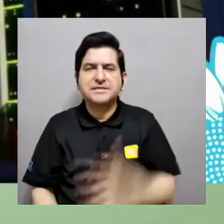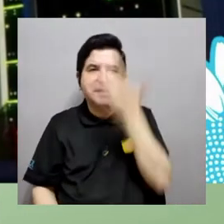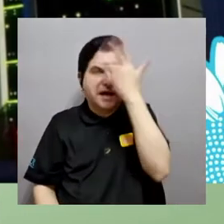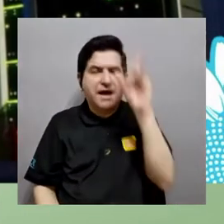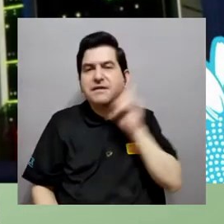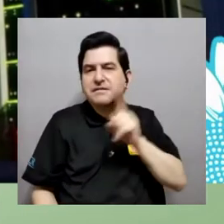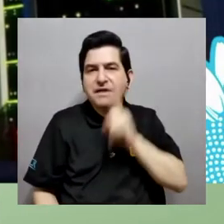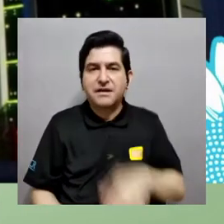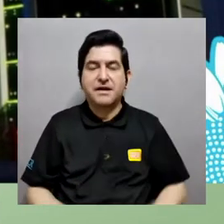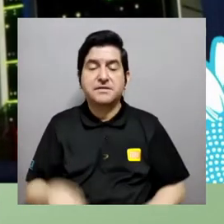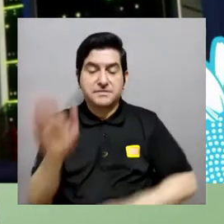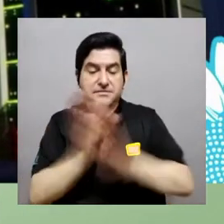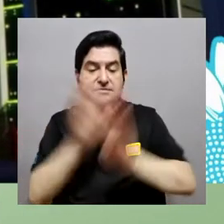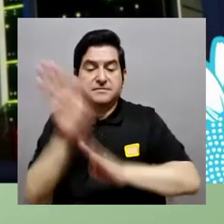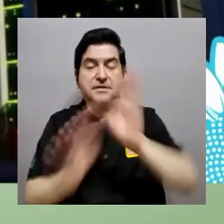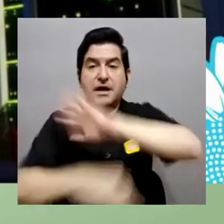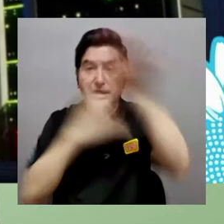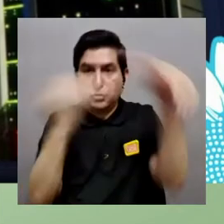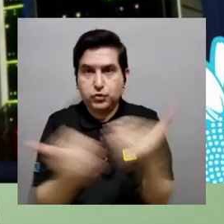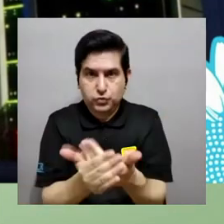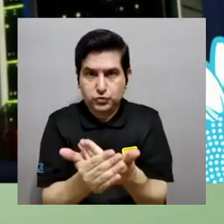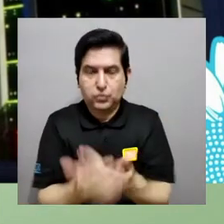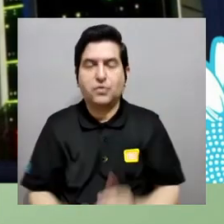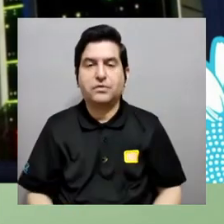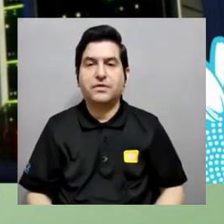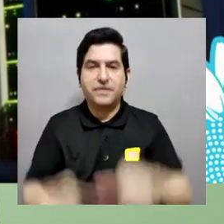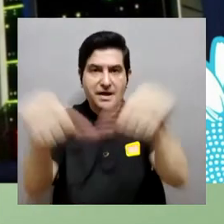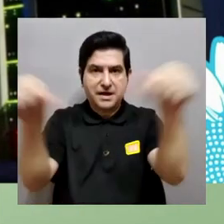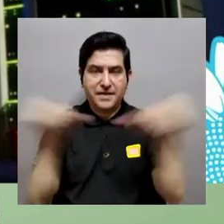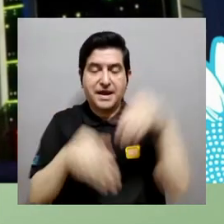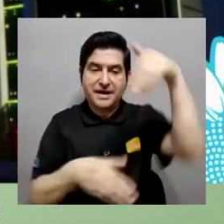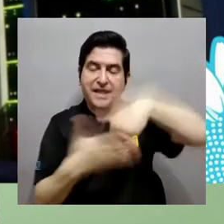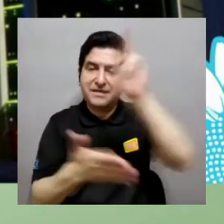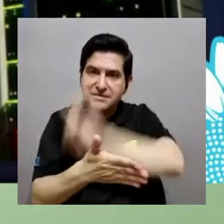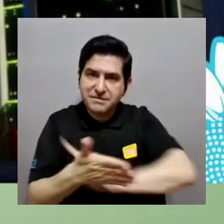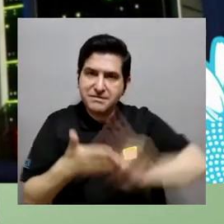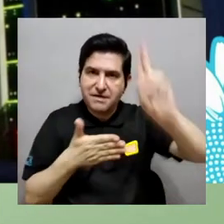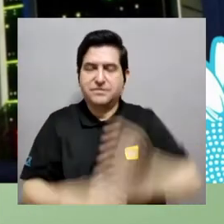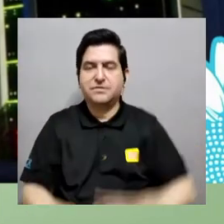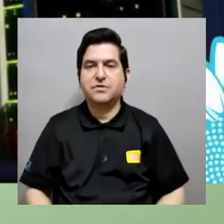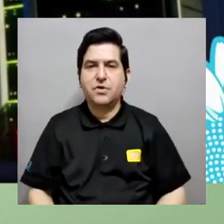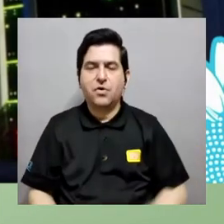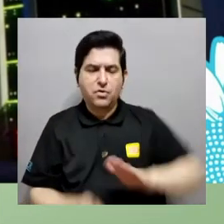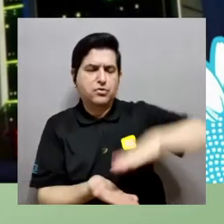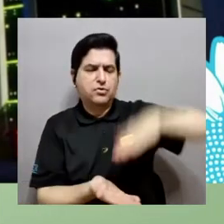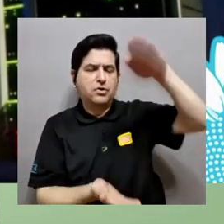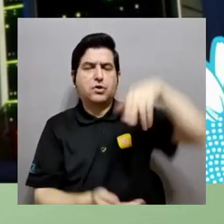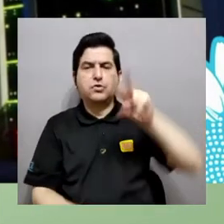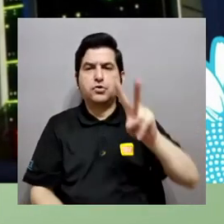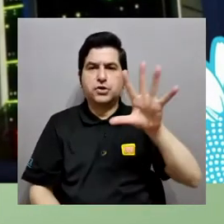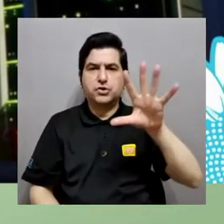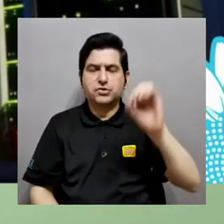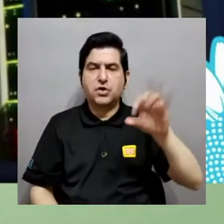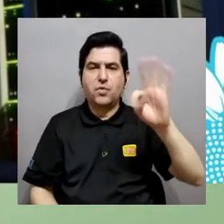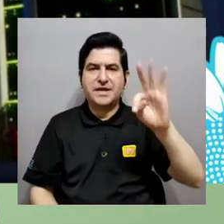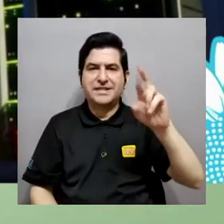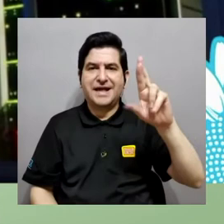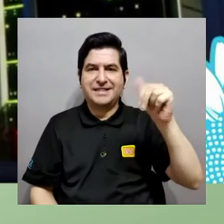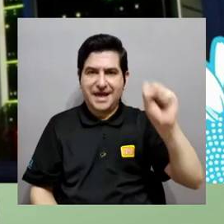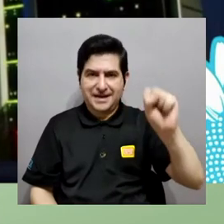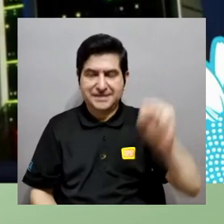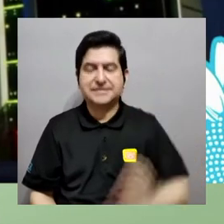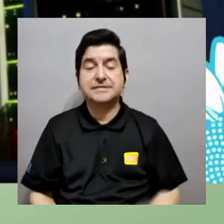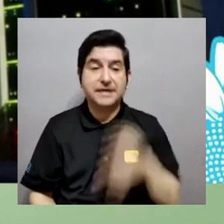ayudar para muchas áreas desde la mecánica cuántica hasta la inteligencia artificial y a desarrollar un poco más en todo esto toda esta área en universidad